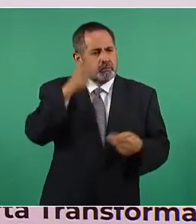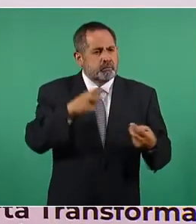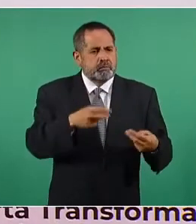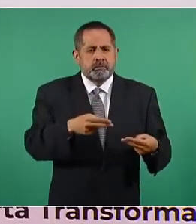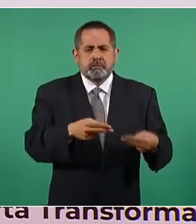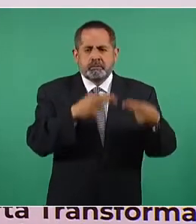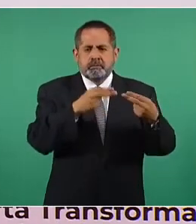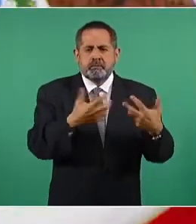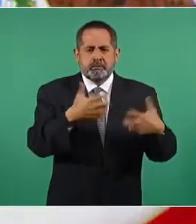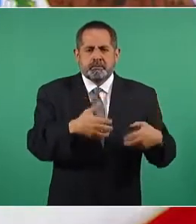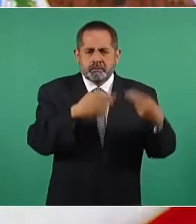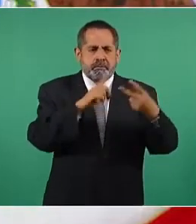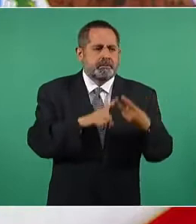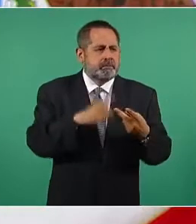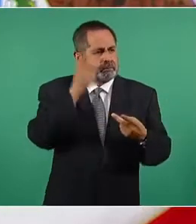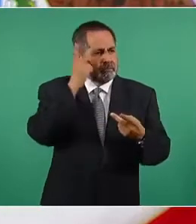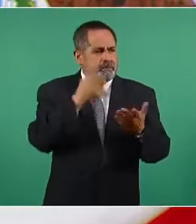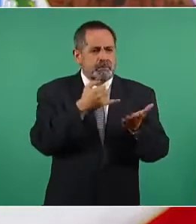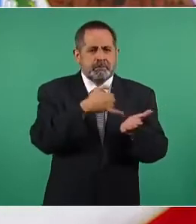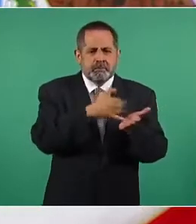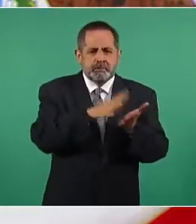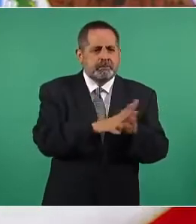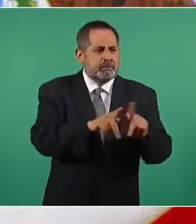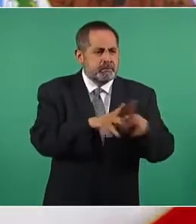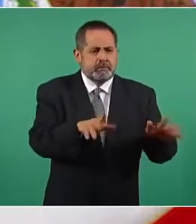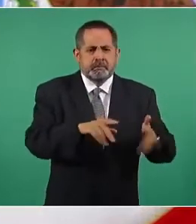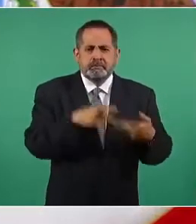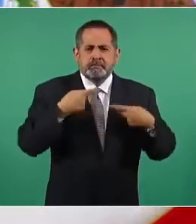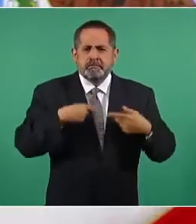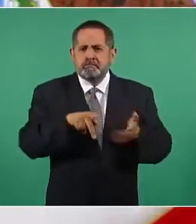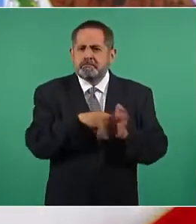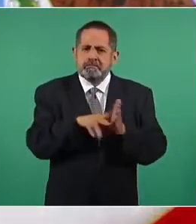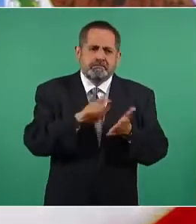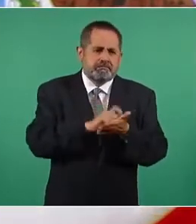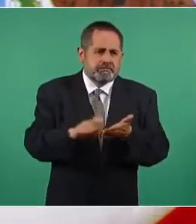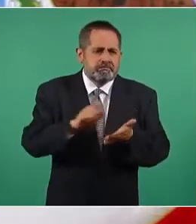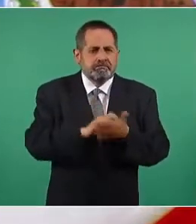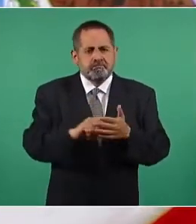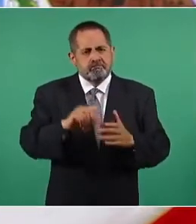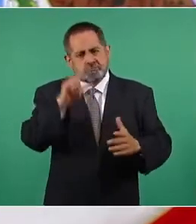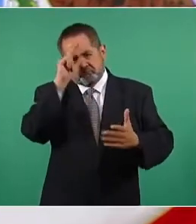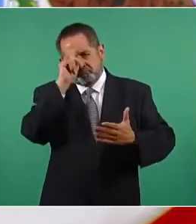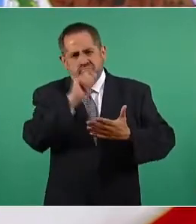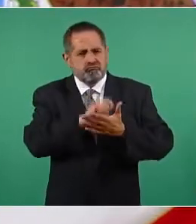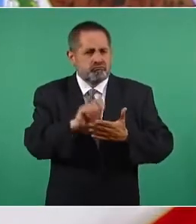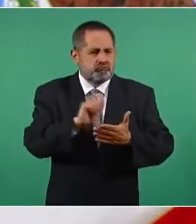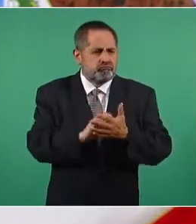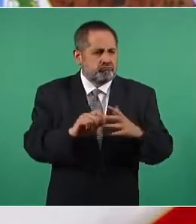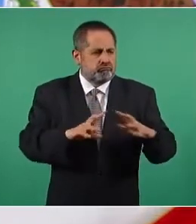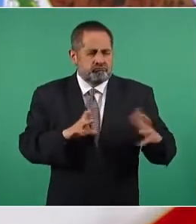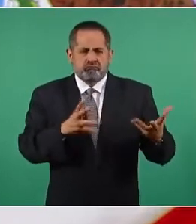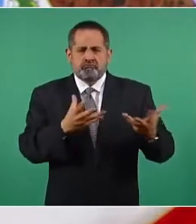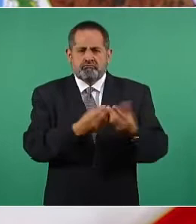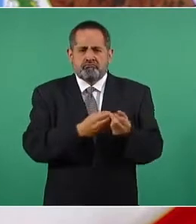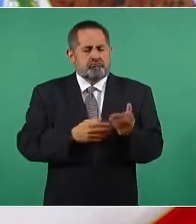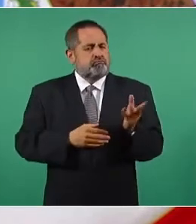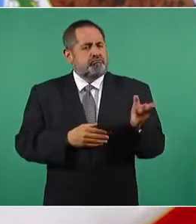de medios de información, periodistas e intelectuales e intelectuales de derecha,